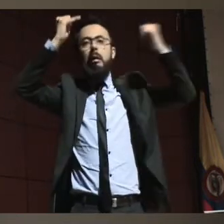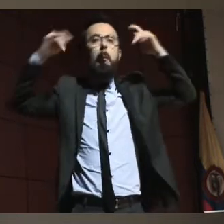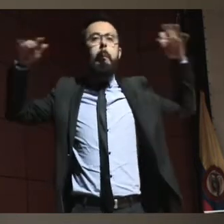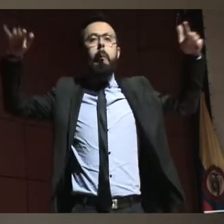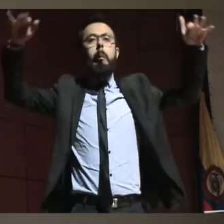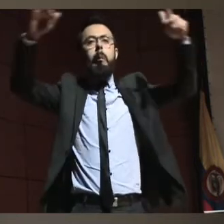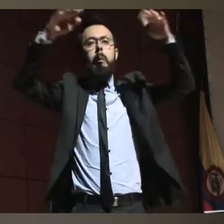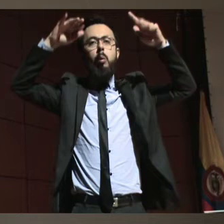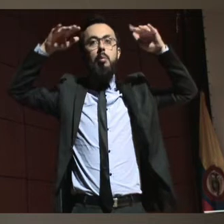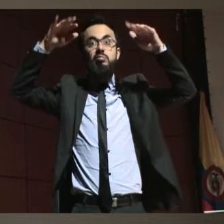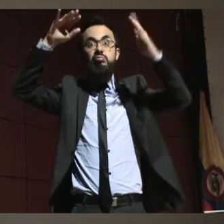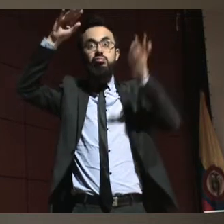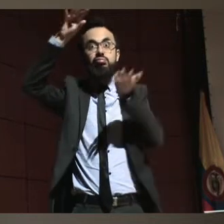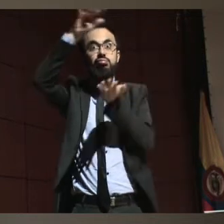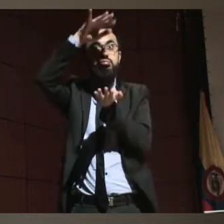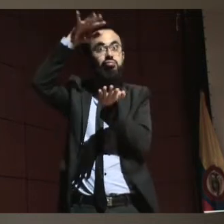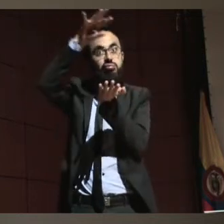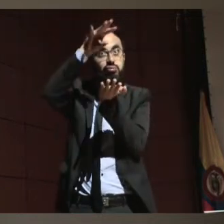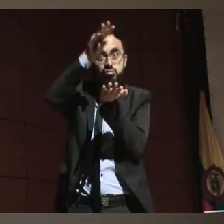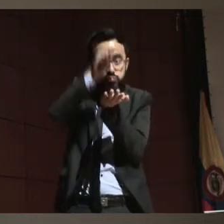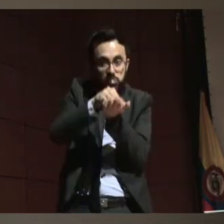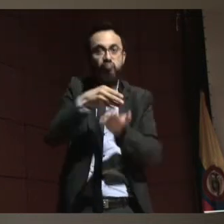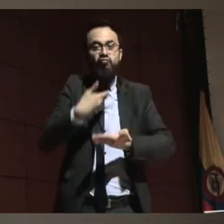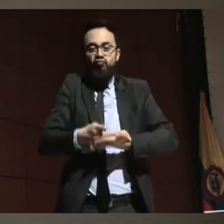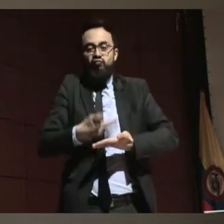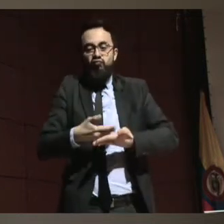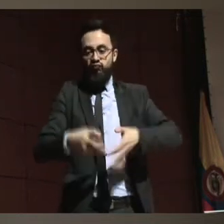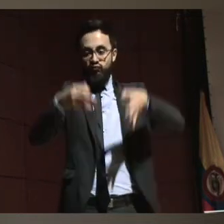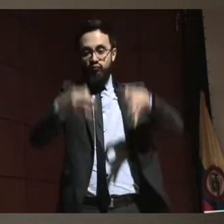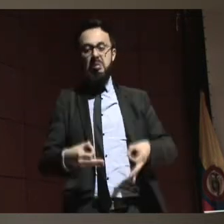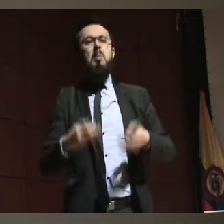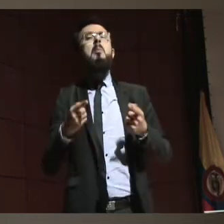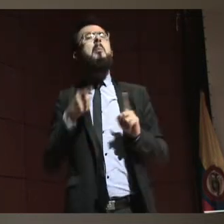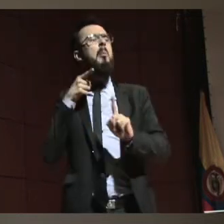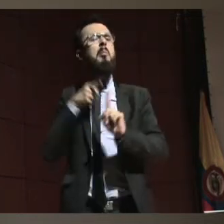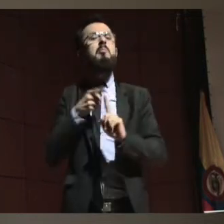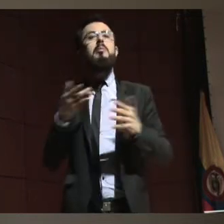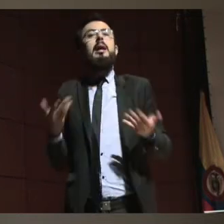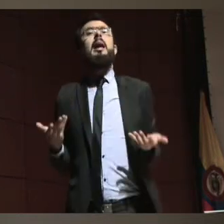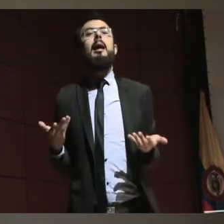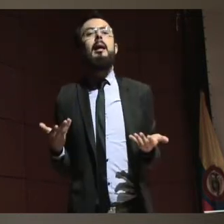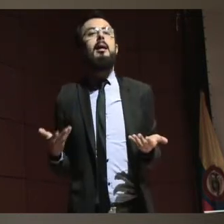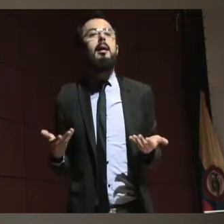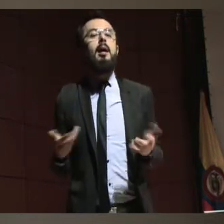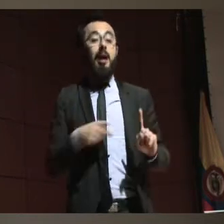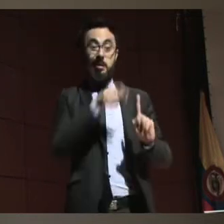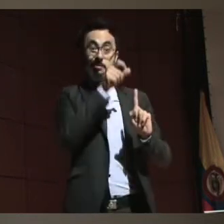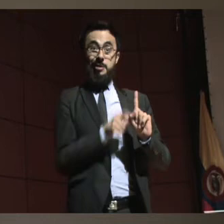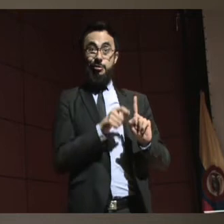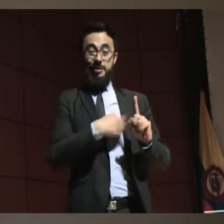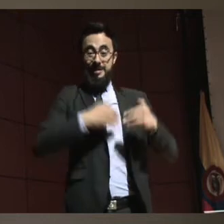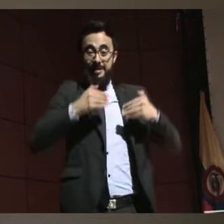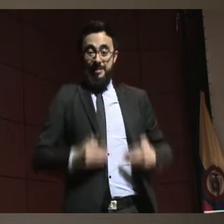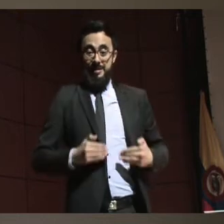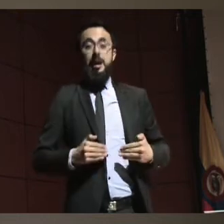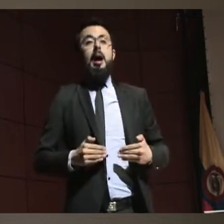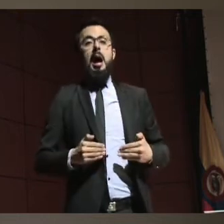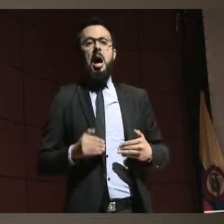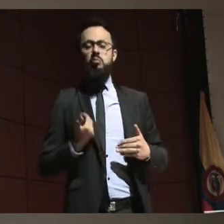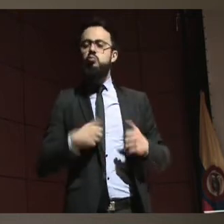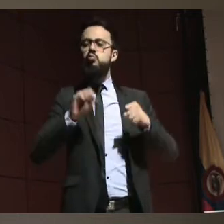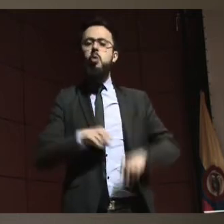en pro de la capacidad jurídica de las personas con discapacidad. Entonces lo que traigo hoy son